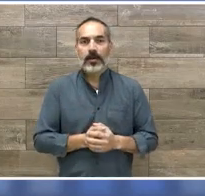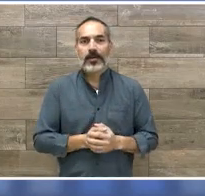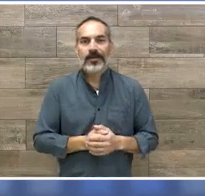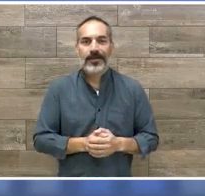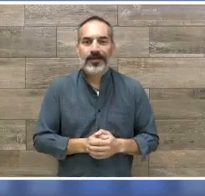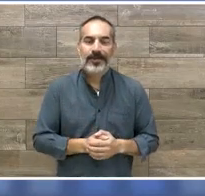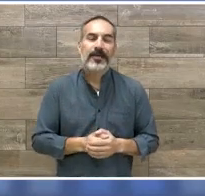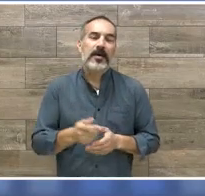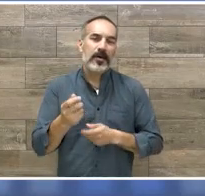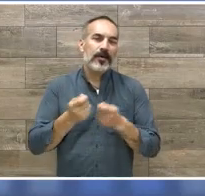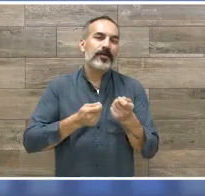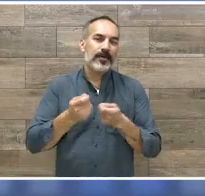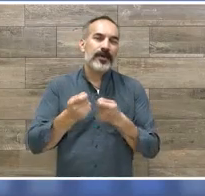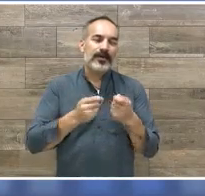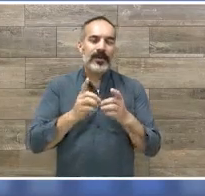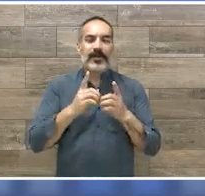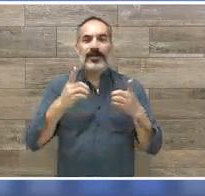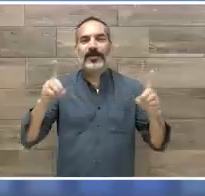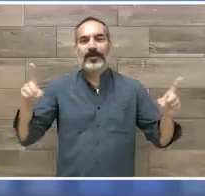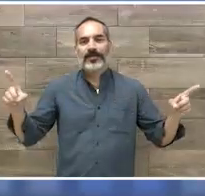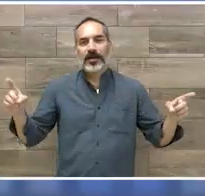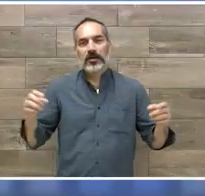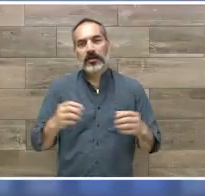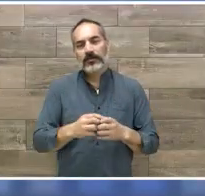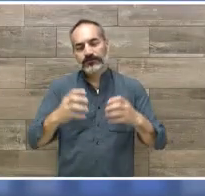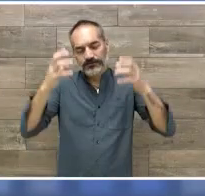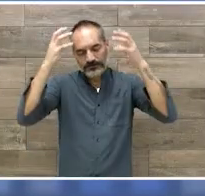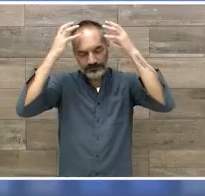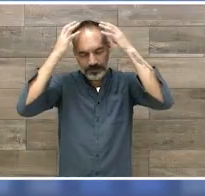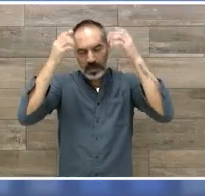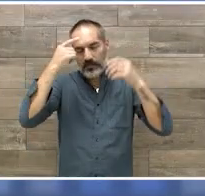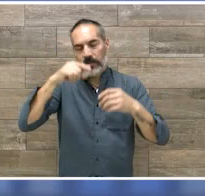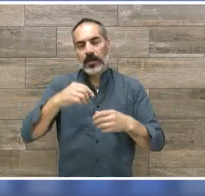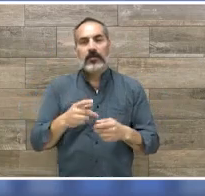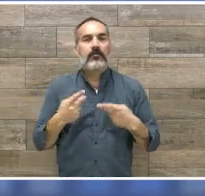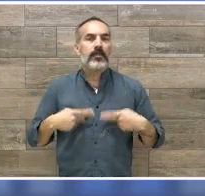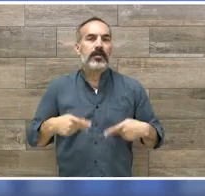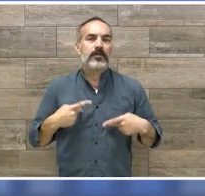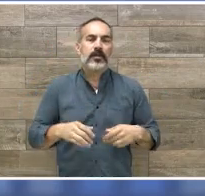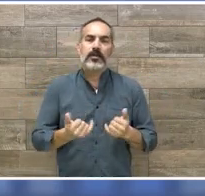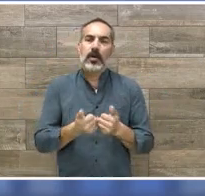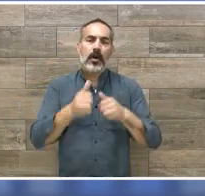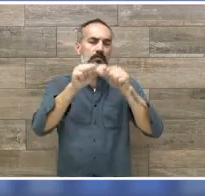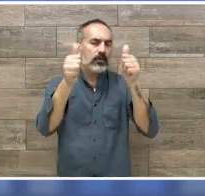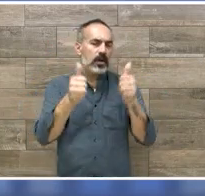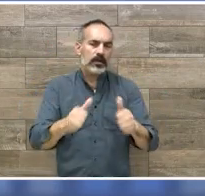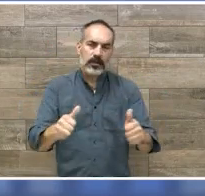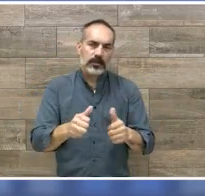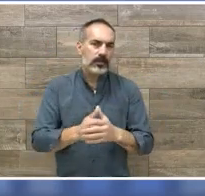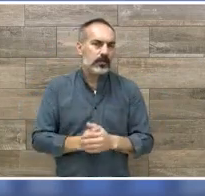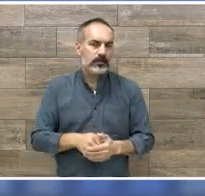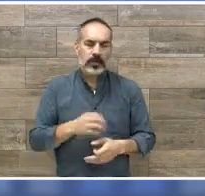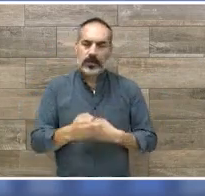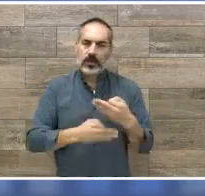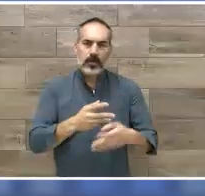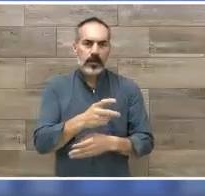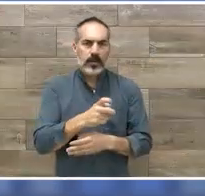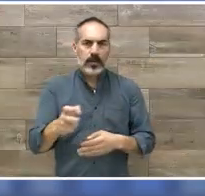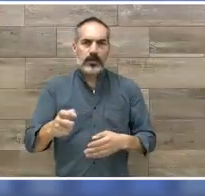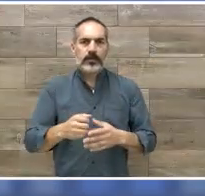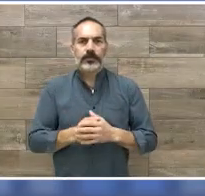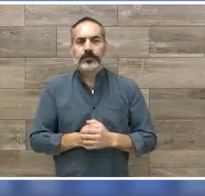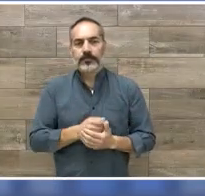alteraciones del neurodesarrollo desde el punto de vista integral y artístico creativo. Además, se ha desempeñado como